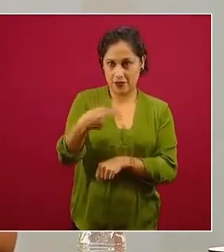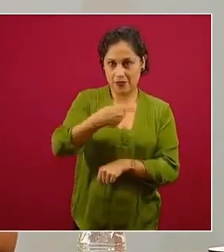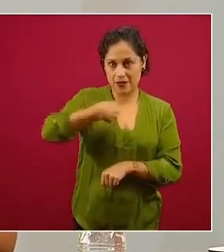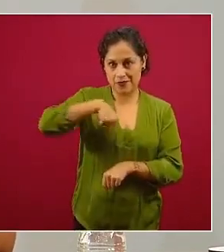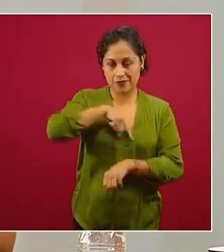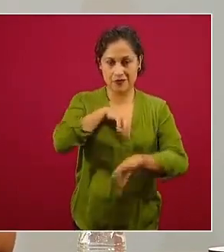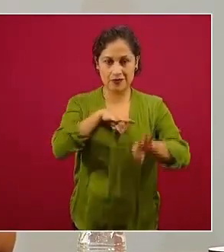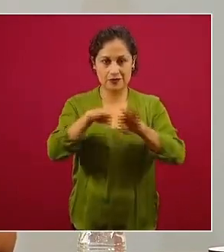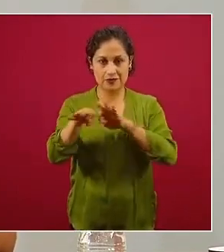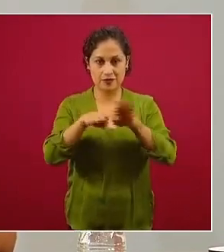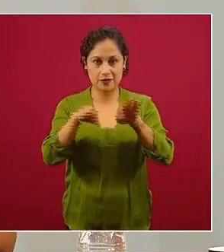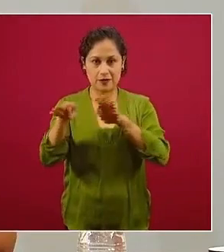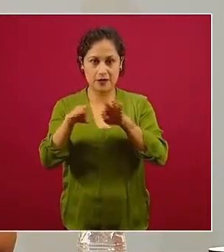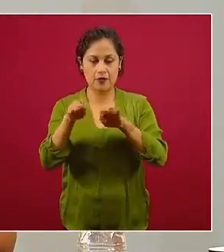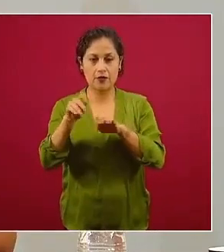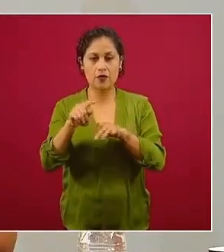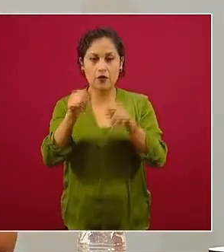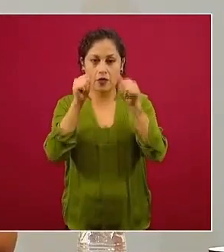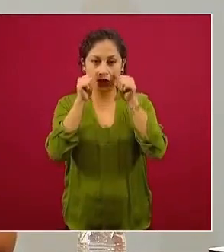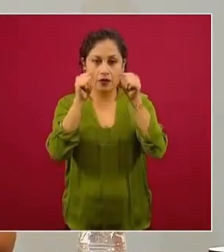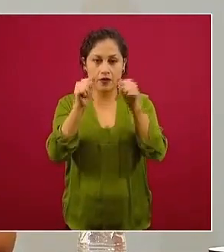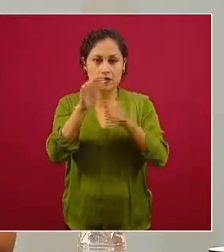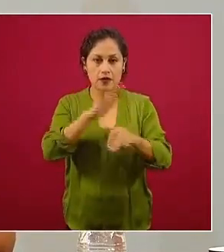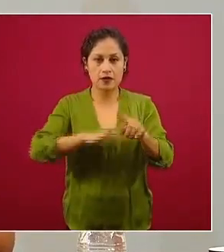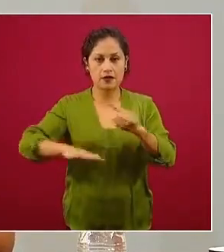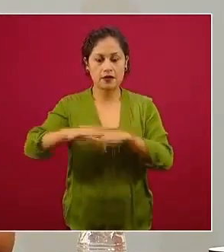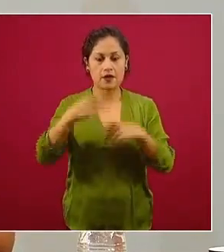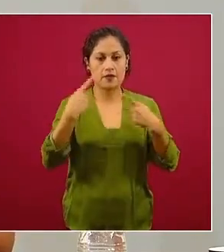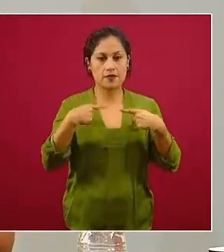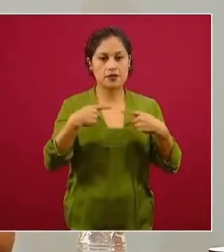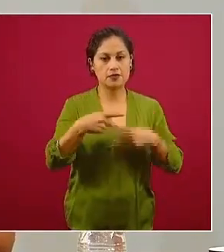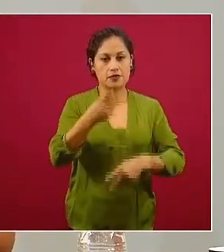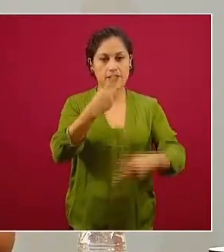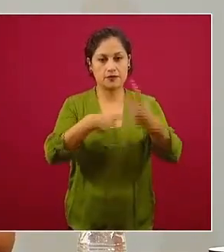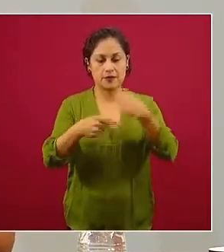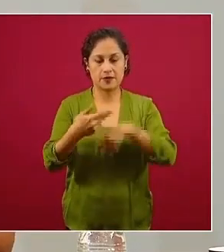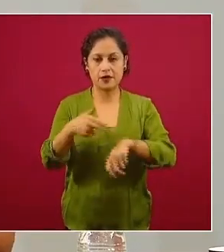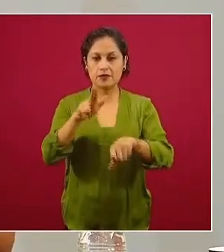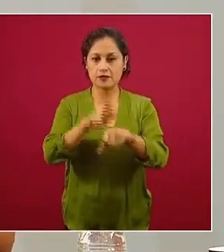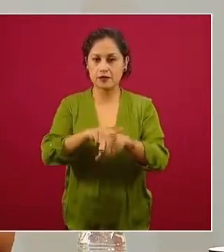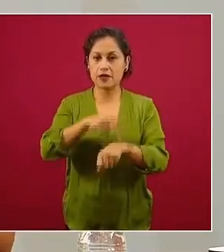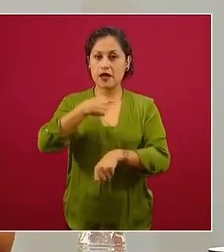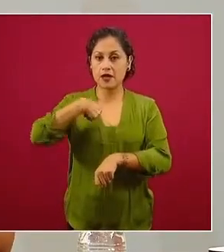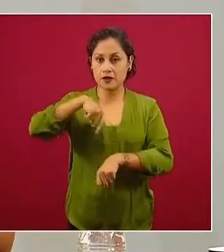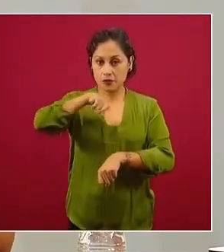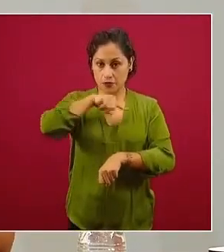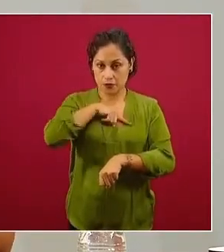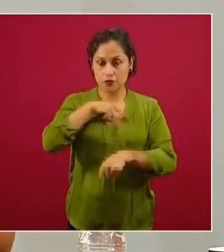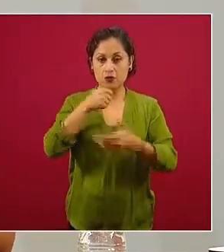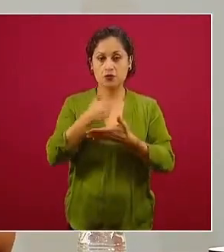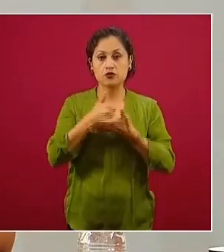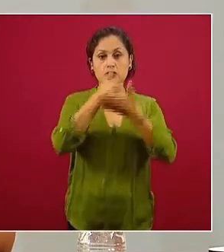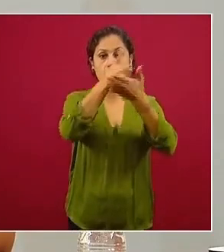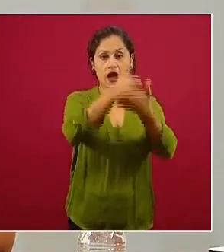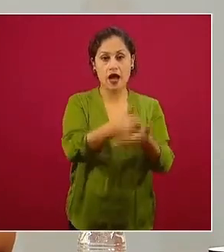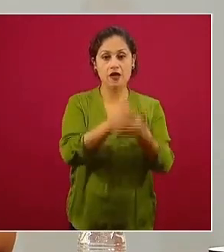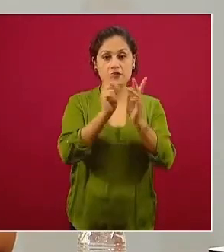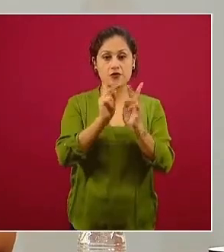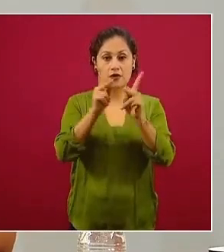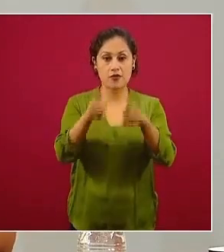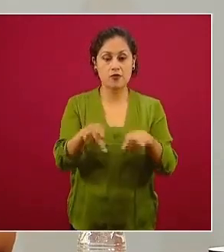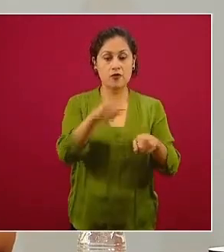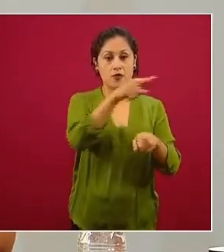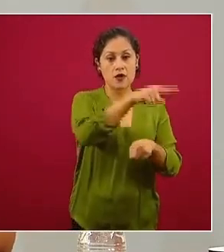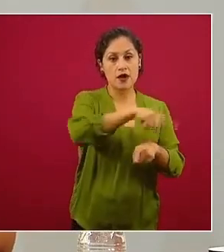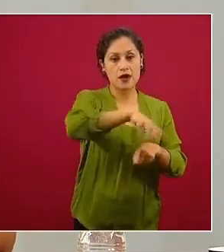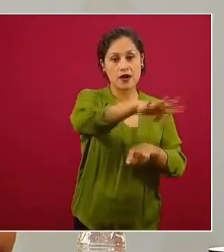orientación al derecho a viente. Nosotros somos el enlace entre la unidad médica y los usuarios.